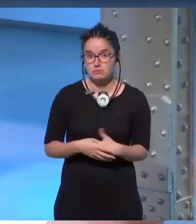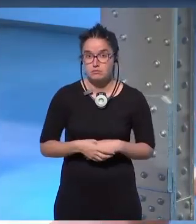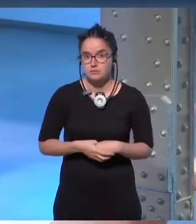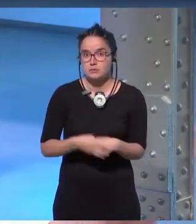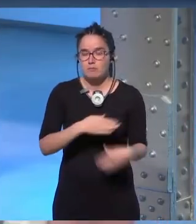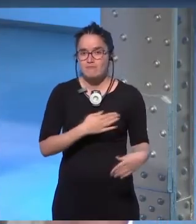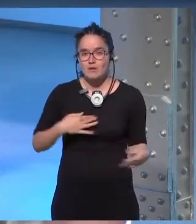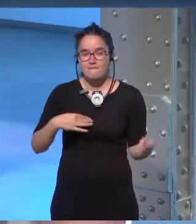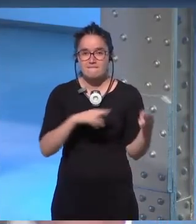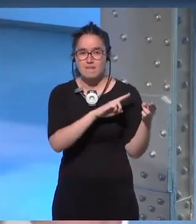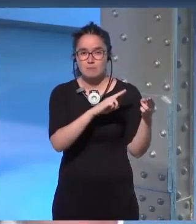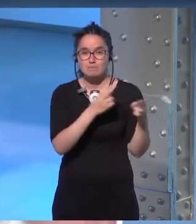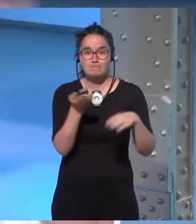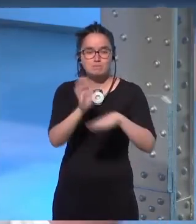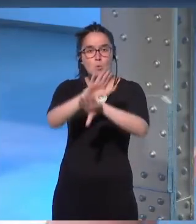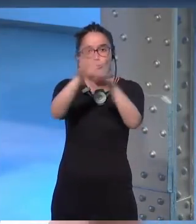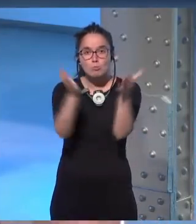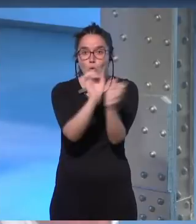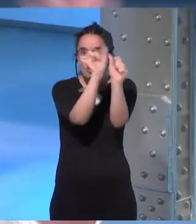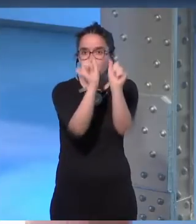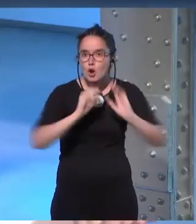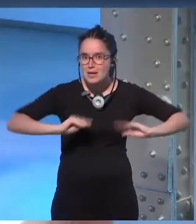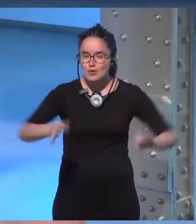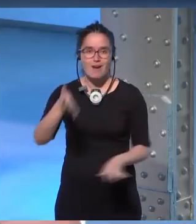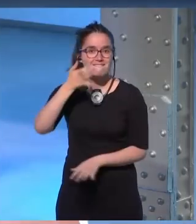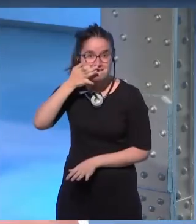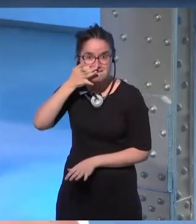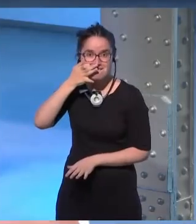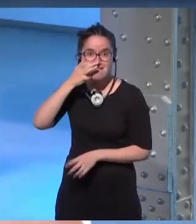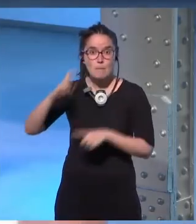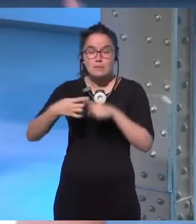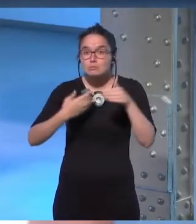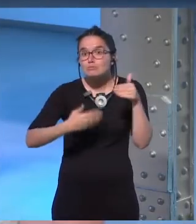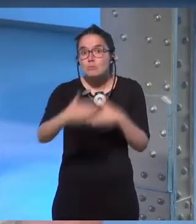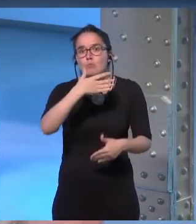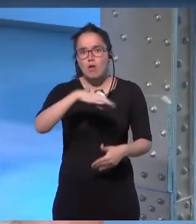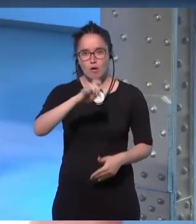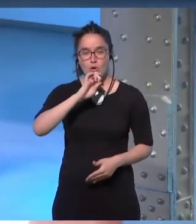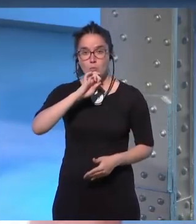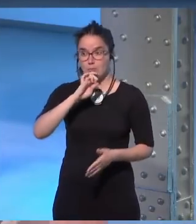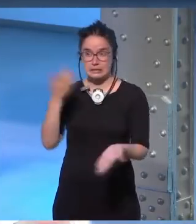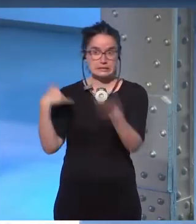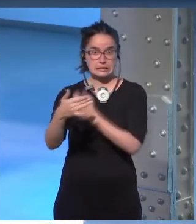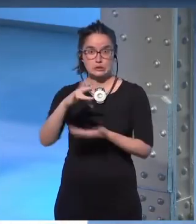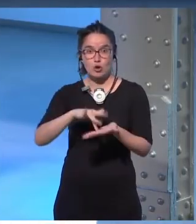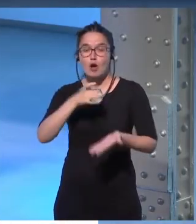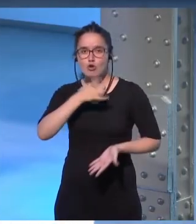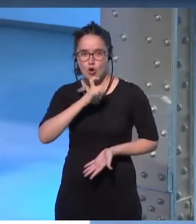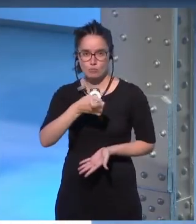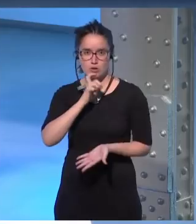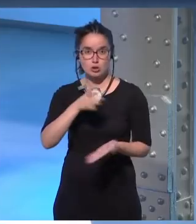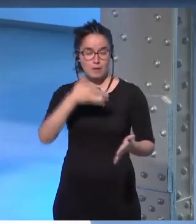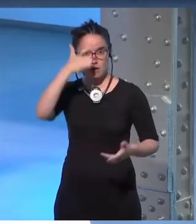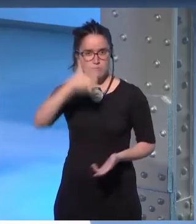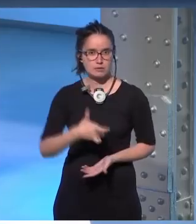Y yo quería mostrar el mundo no solo tal cual es, sino tal cual puede ser y tal cual ha sido. Y